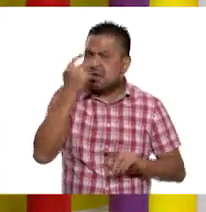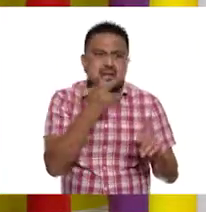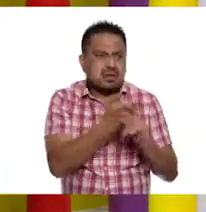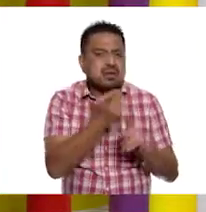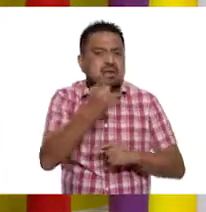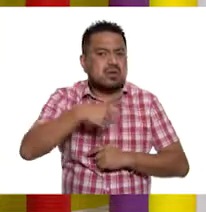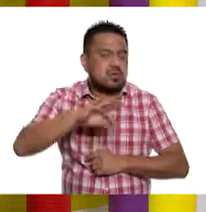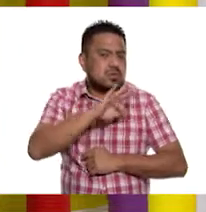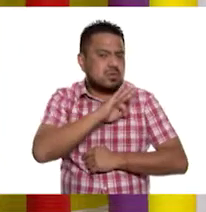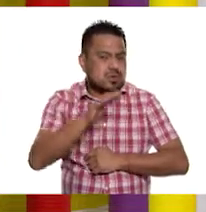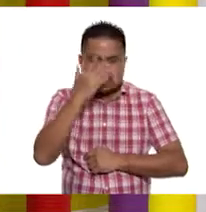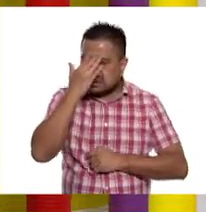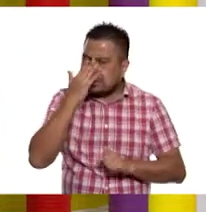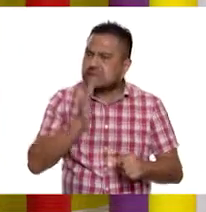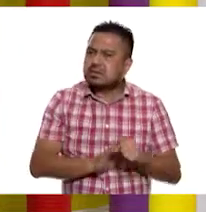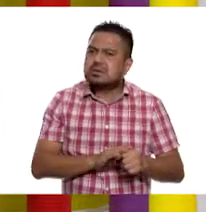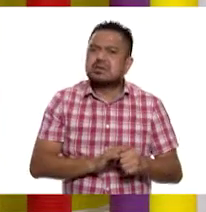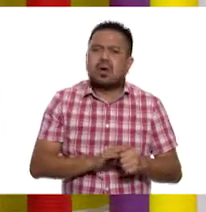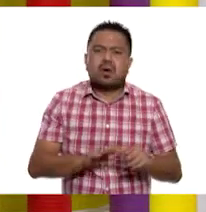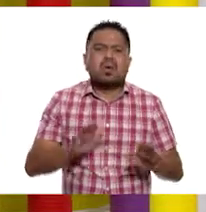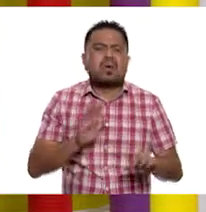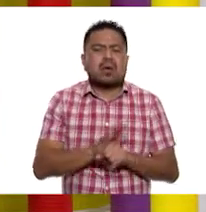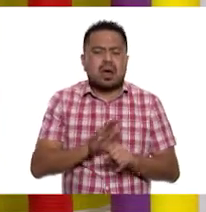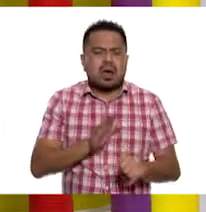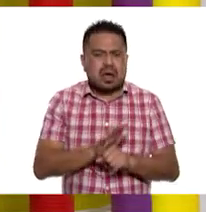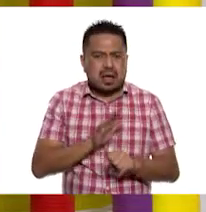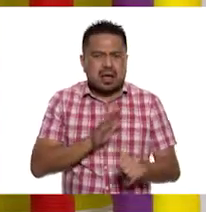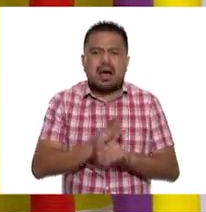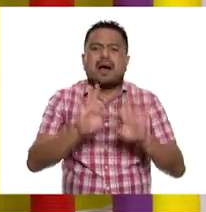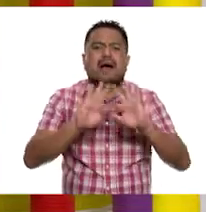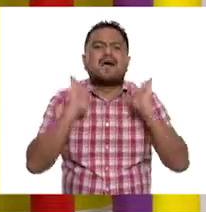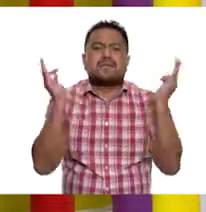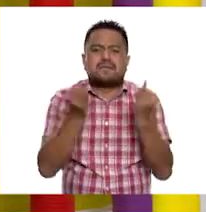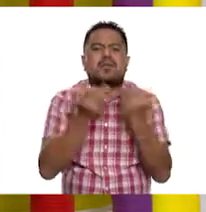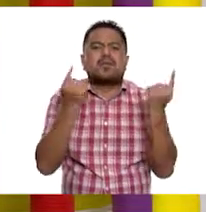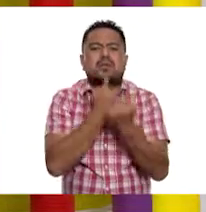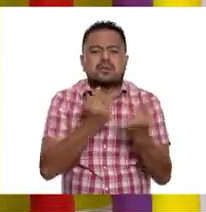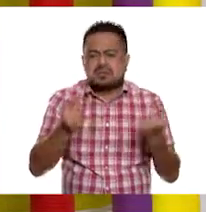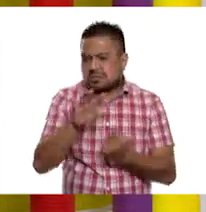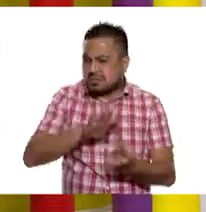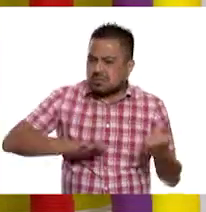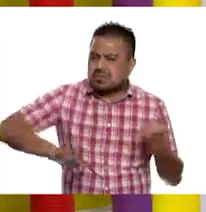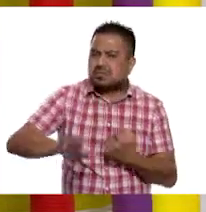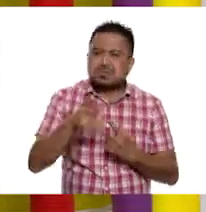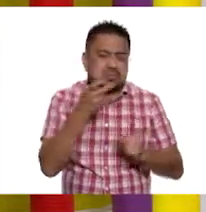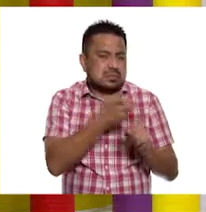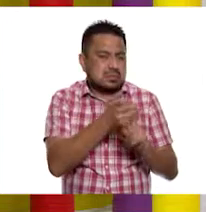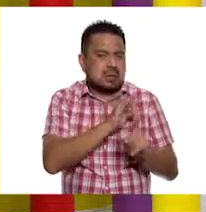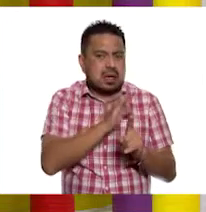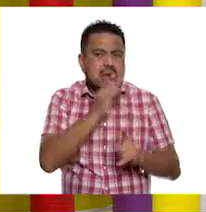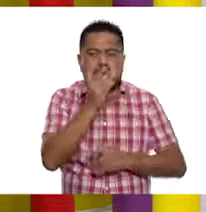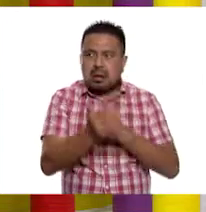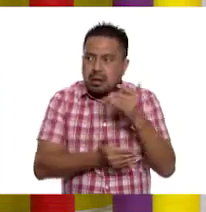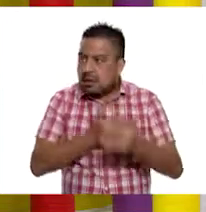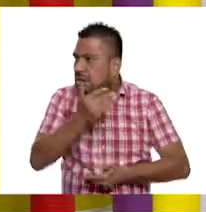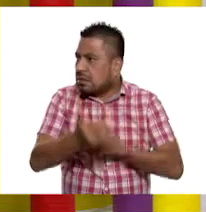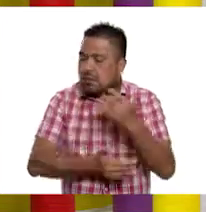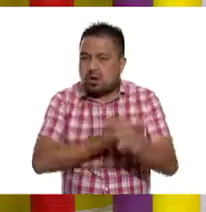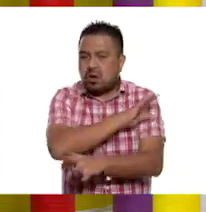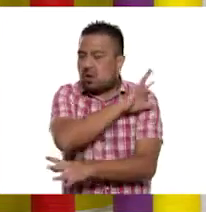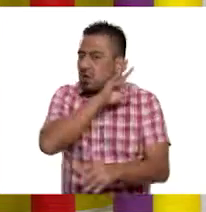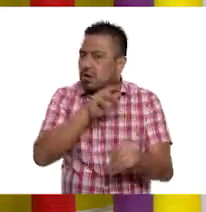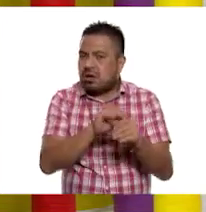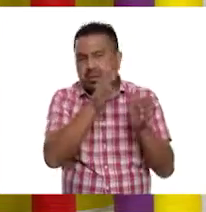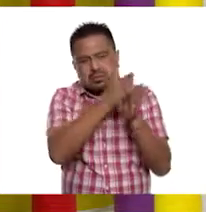así podremos saber entonces la forma en la que las niñas y los niños han trascendido también todo